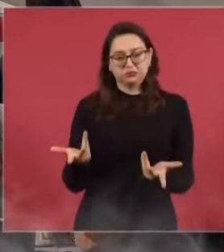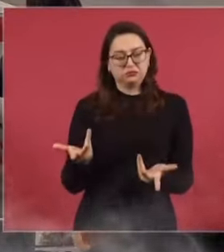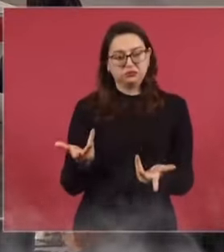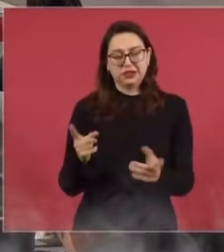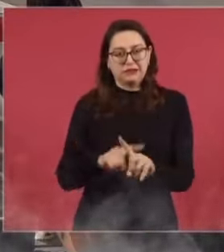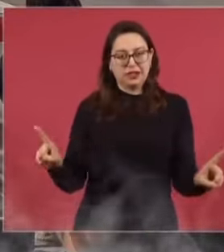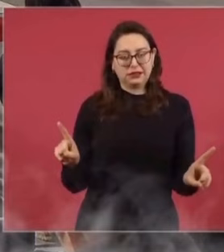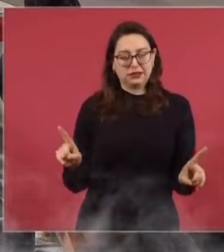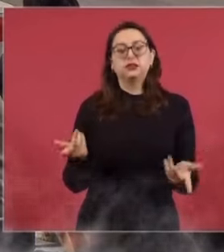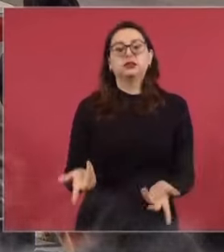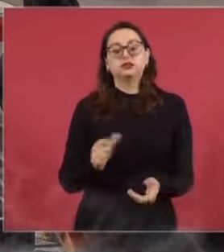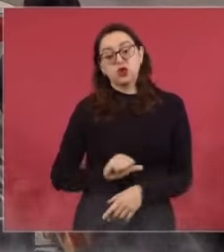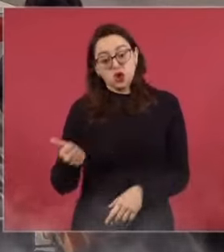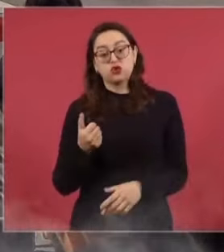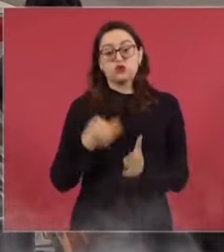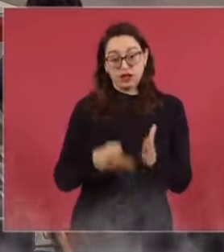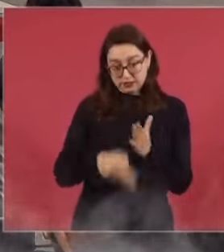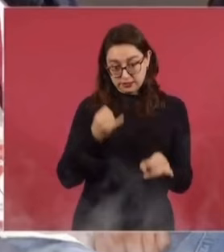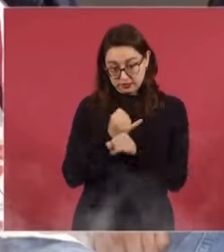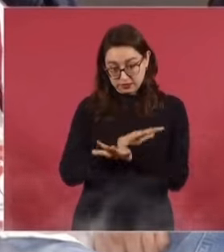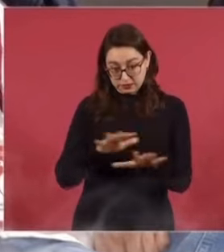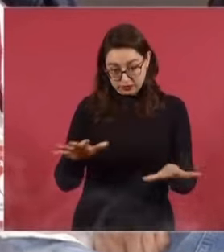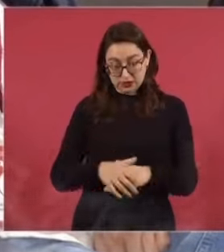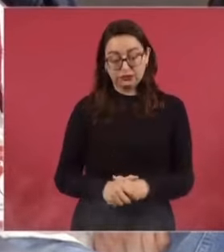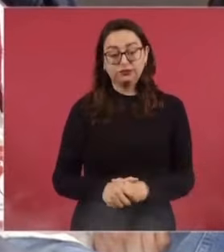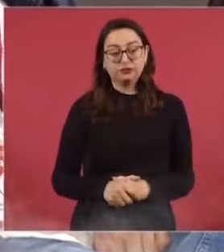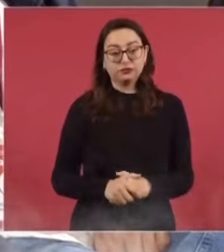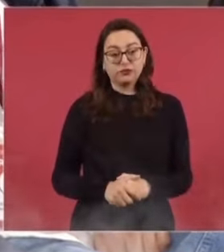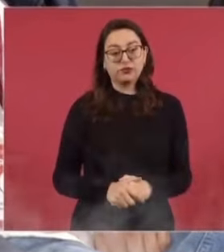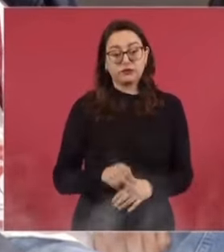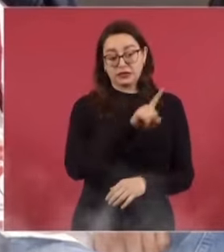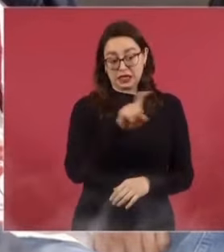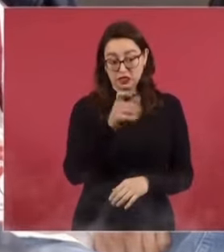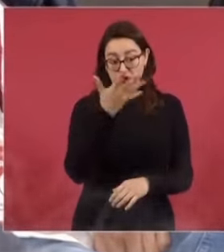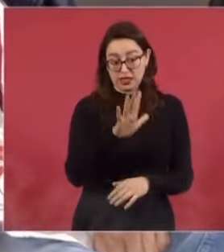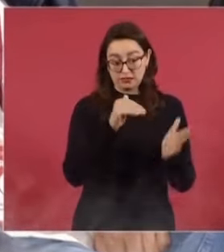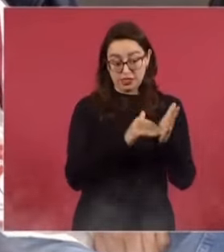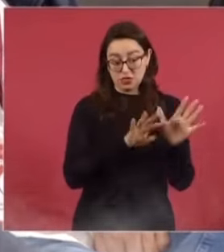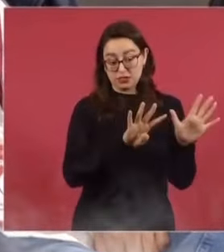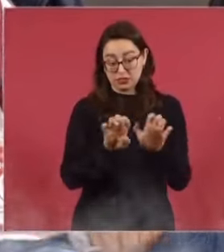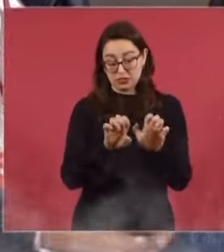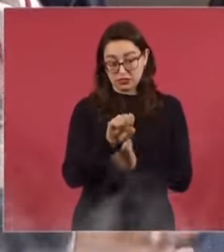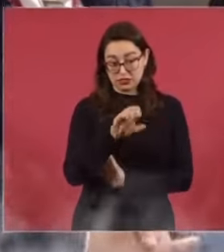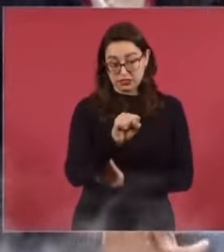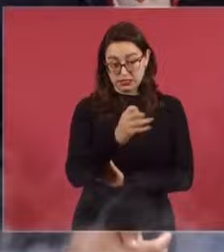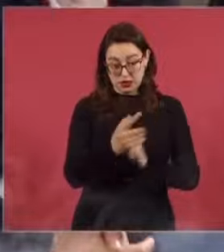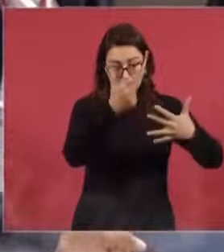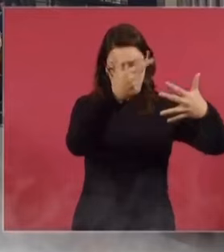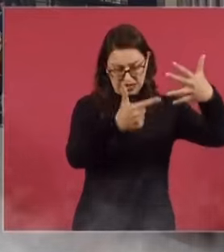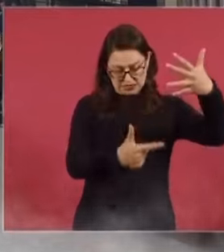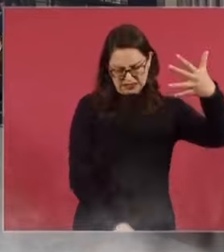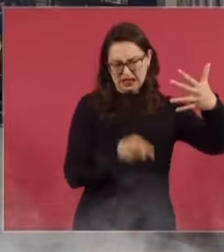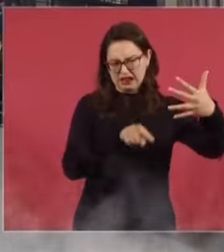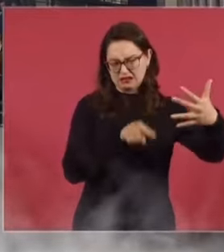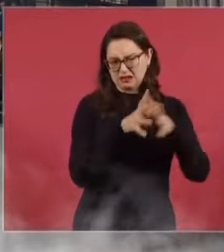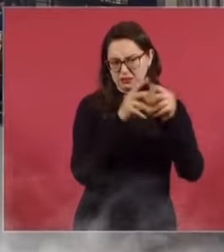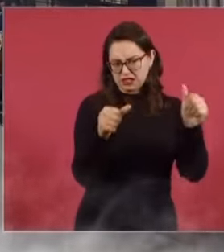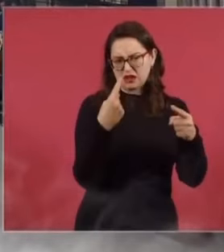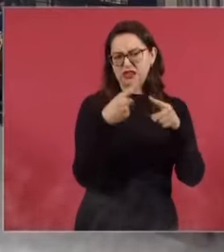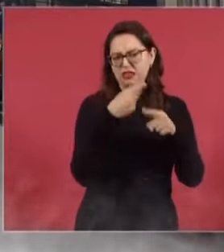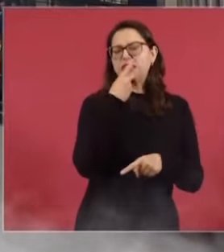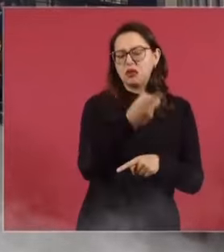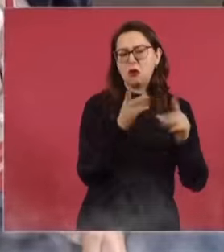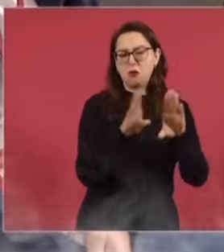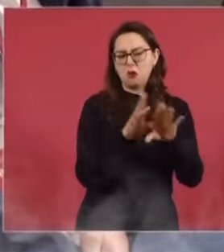377. Y el otro dato que no se dijo es esa base de datos, por ejemplo, esos 110 mil 964, ¿de dónde sale ese dato? Y quienes